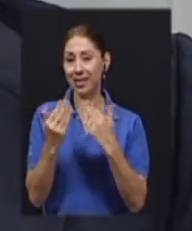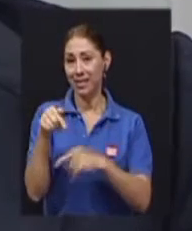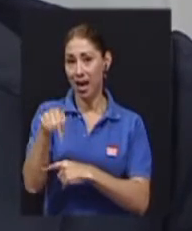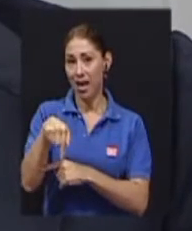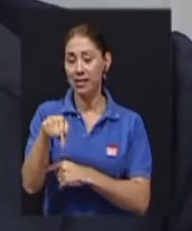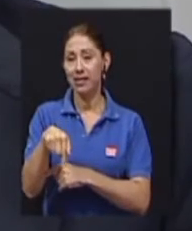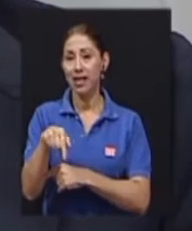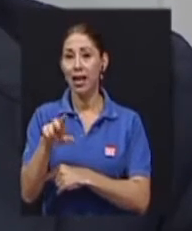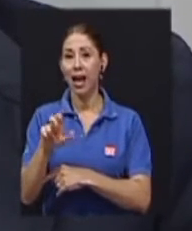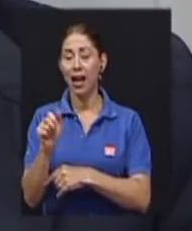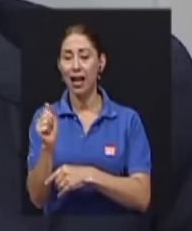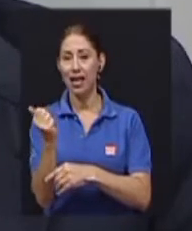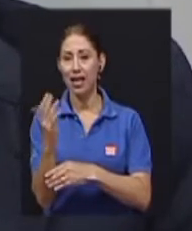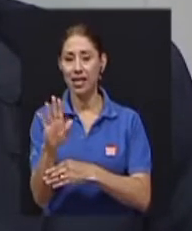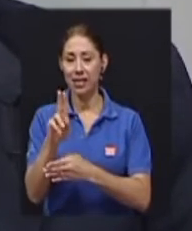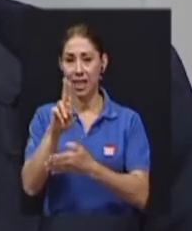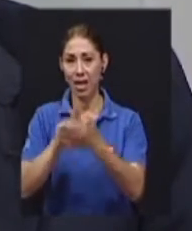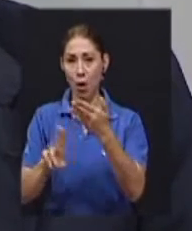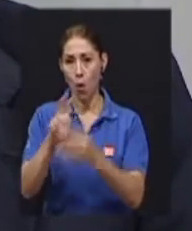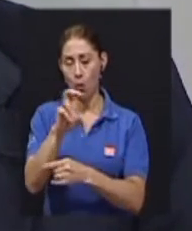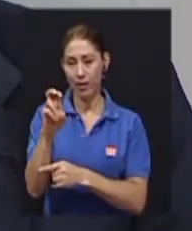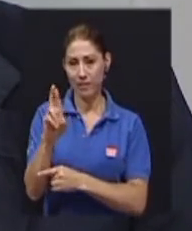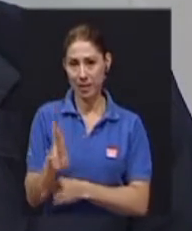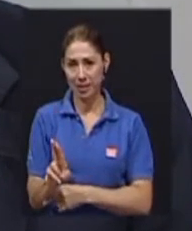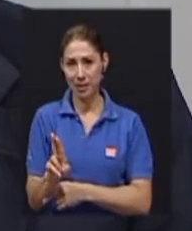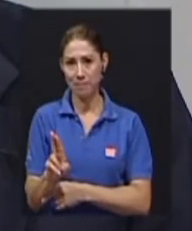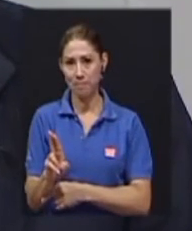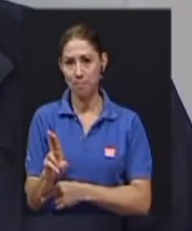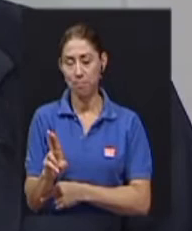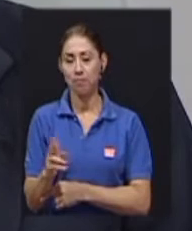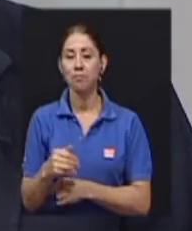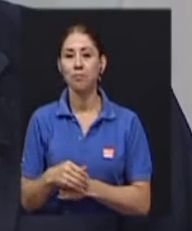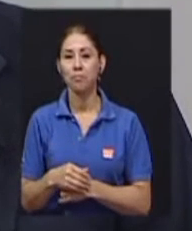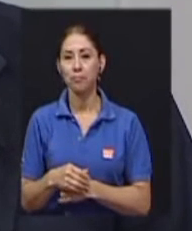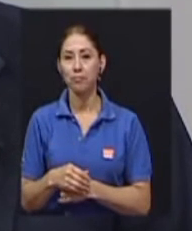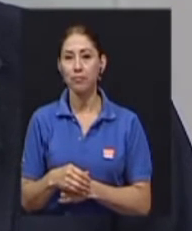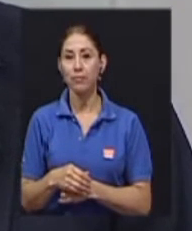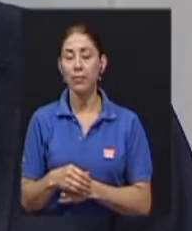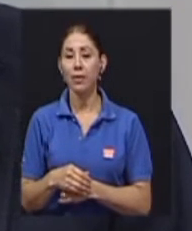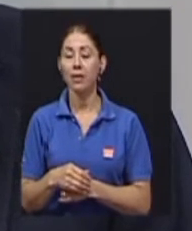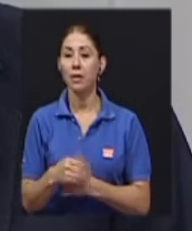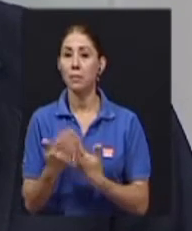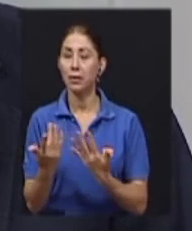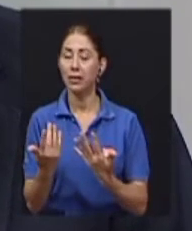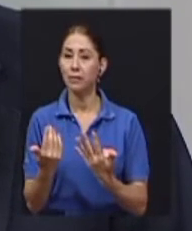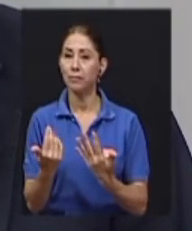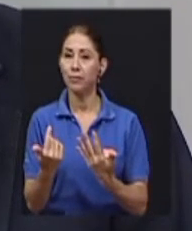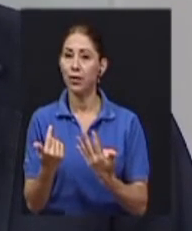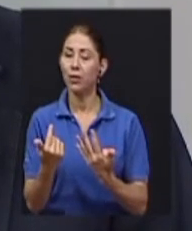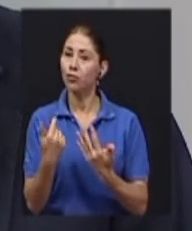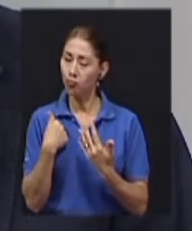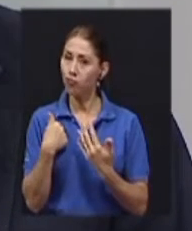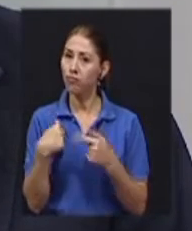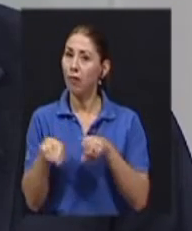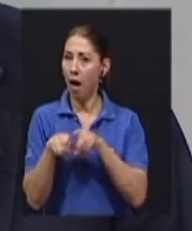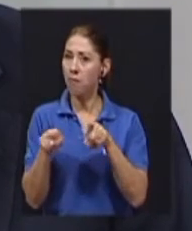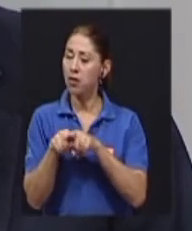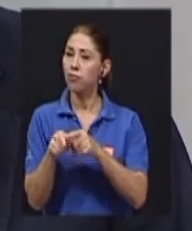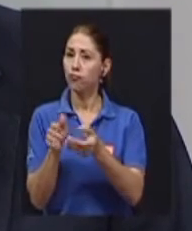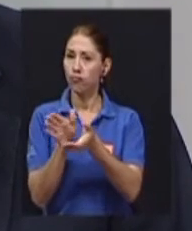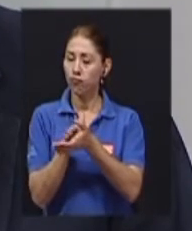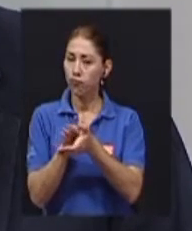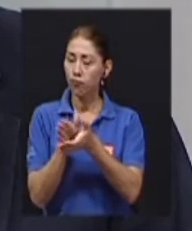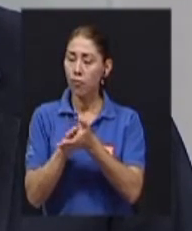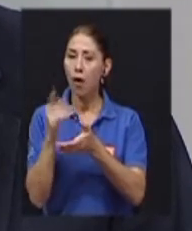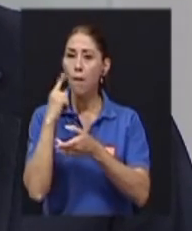15 de la Universidad de Costa Rica. Me uno a las felicitaciones por estos